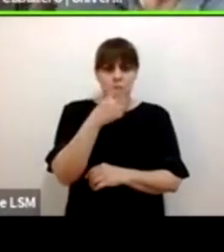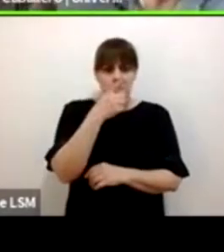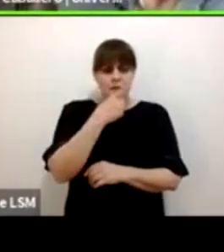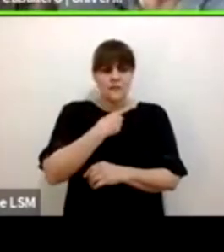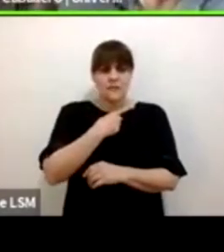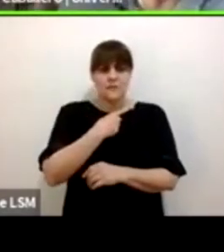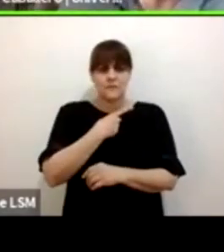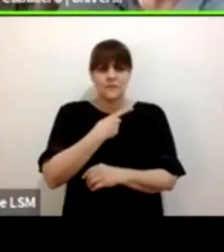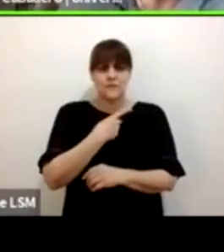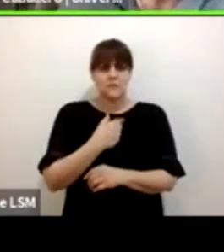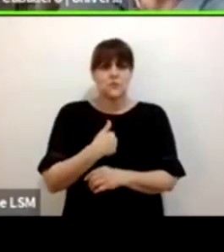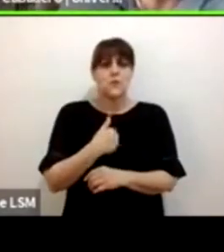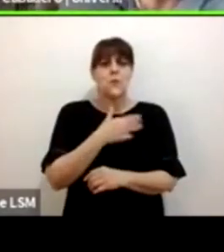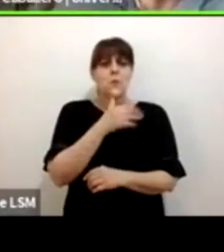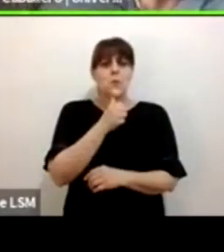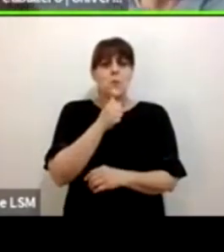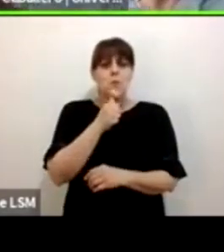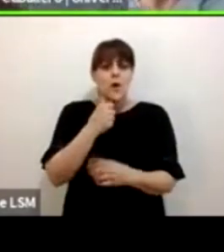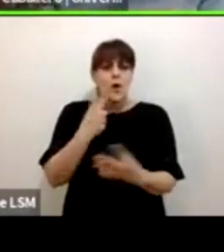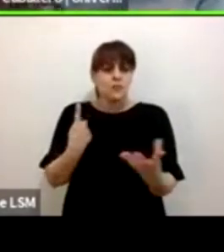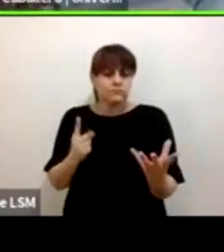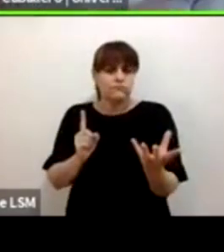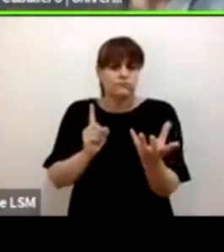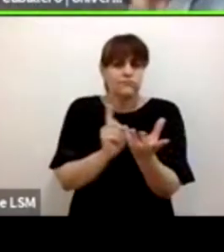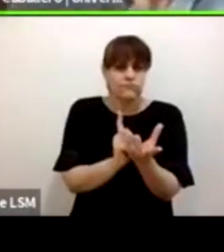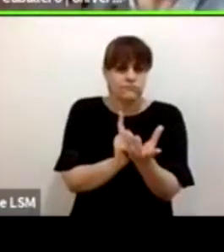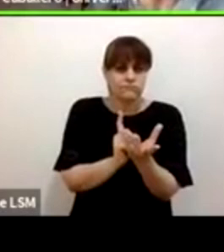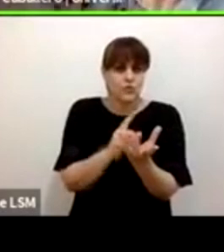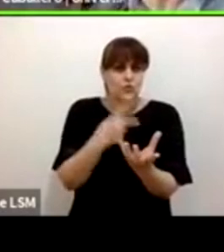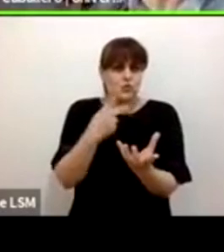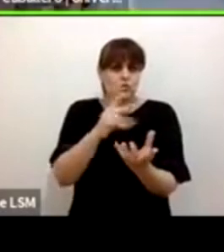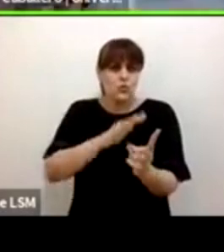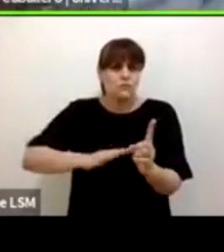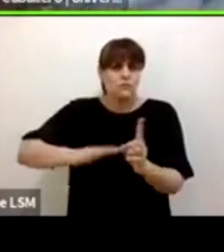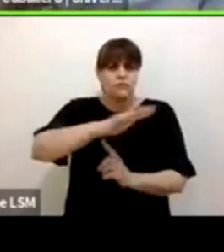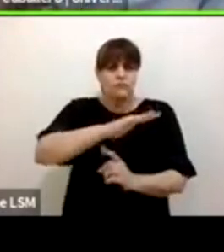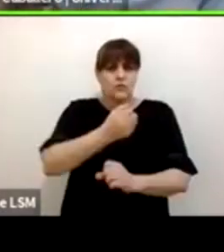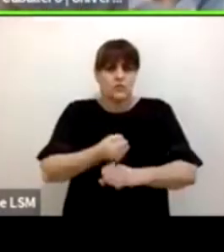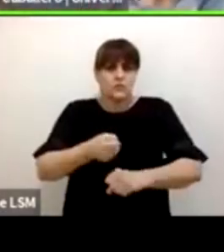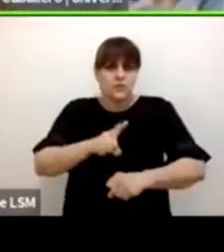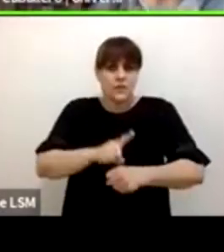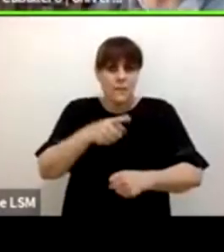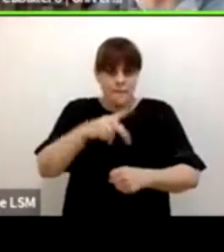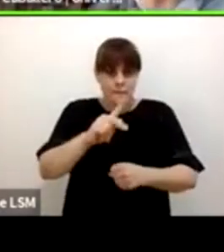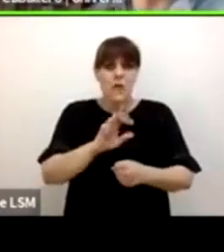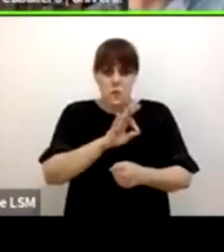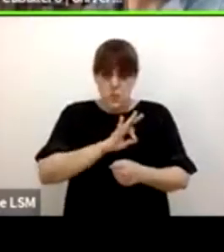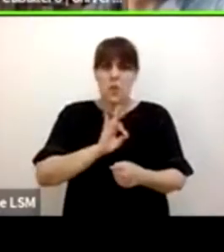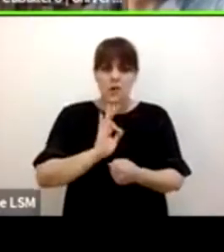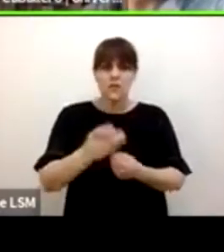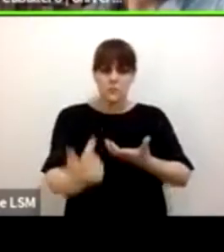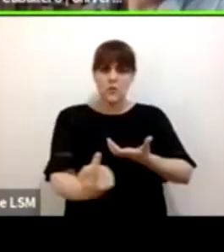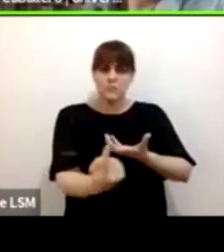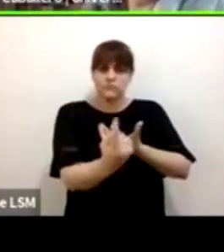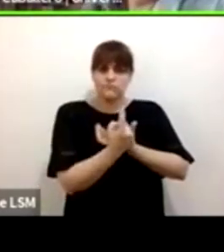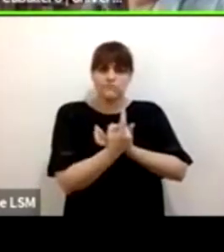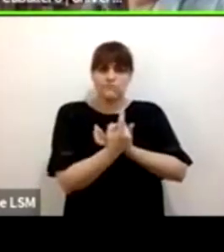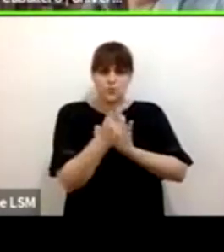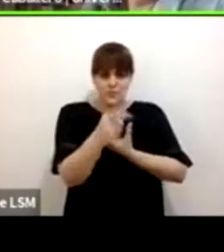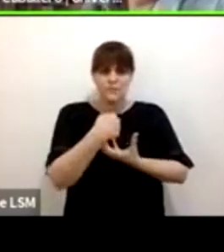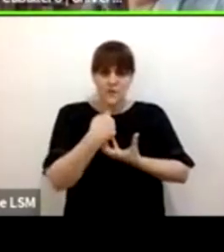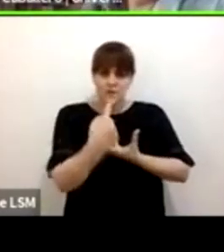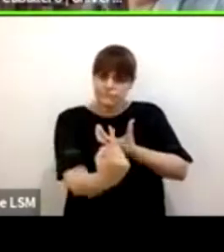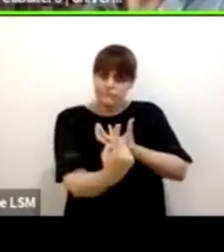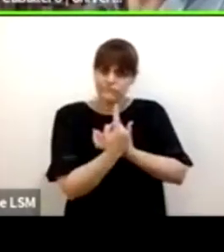yo no puedo caber en su mundo, pero en su modelo de sociedad, pero usted sí va a caber en mi modelo de sociedad, ¿no? Un